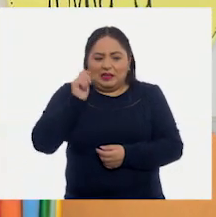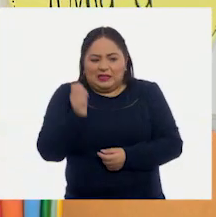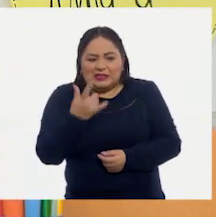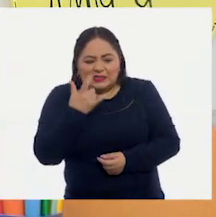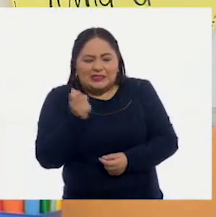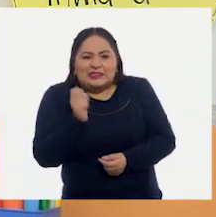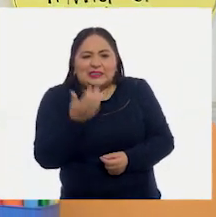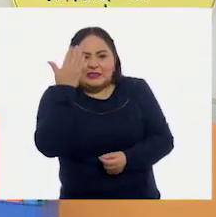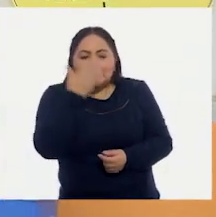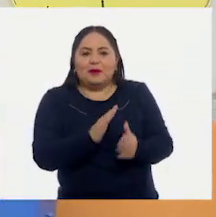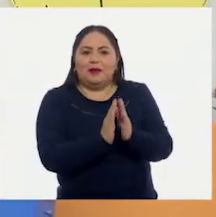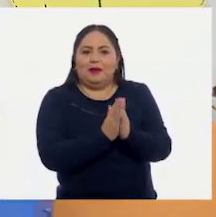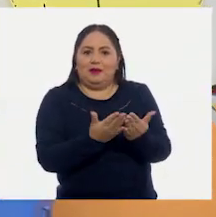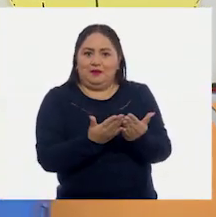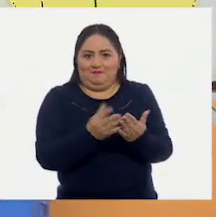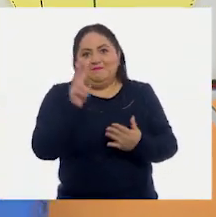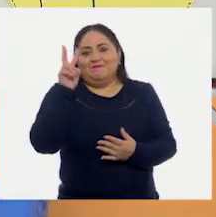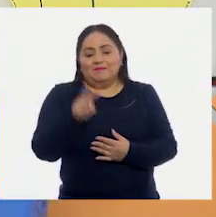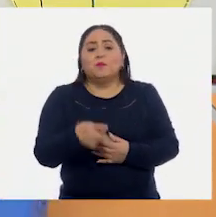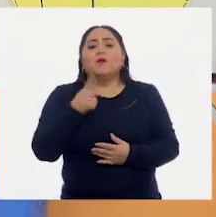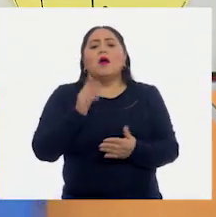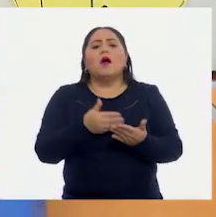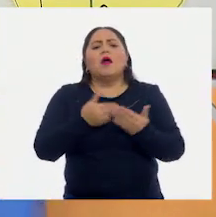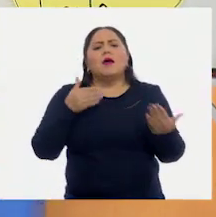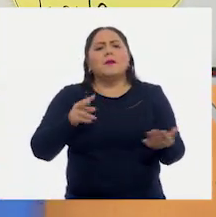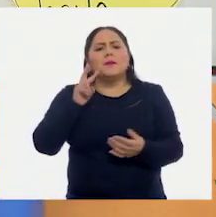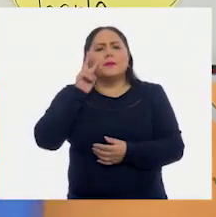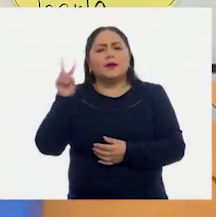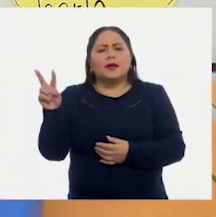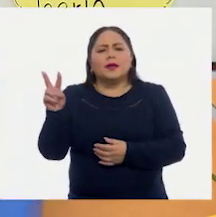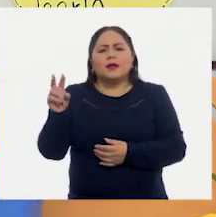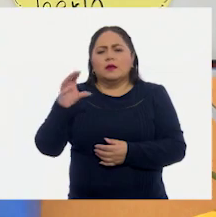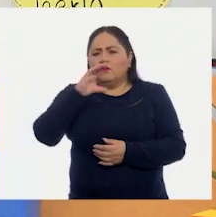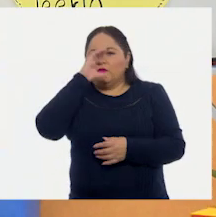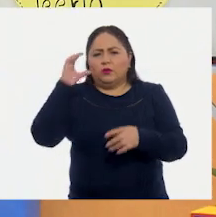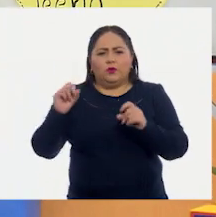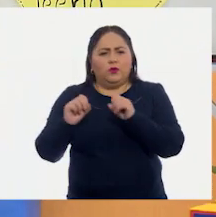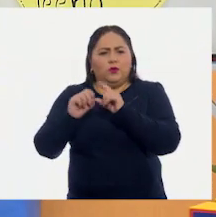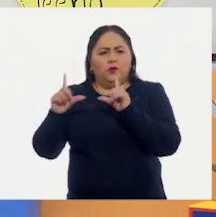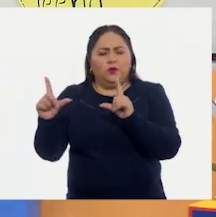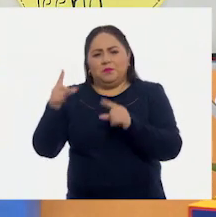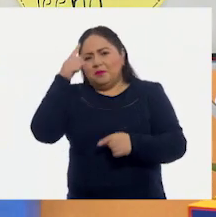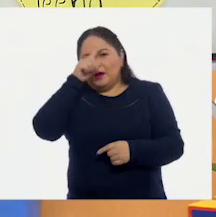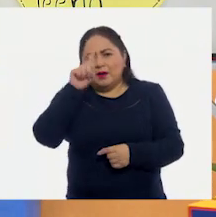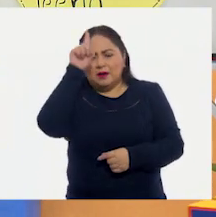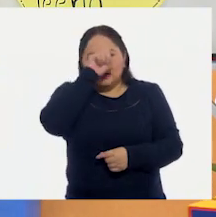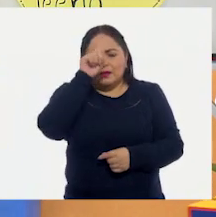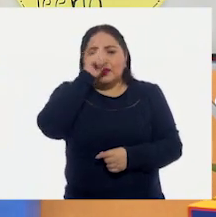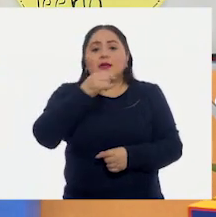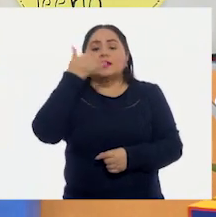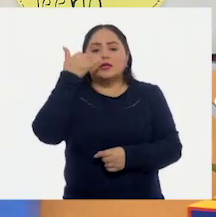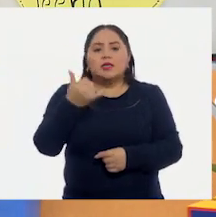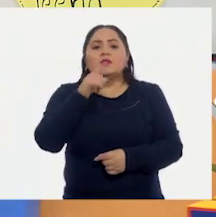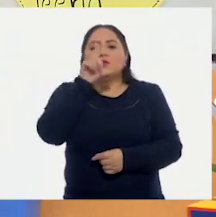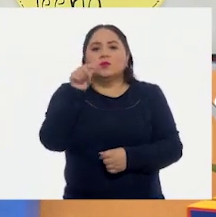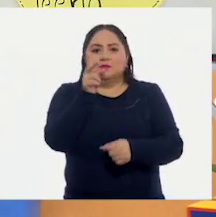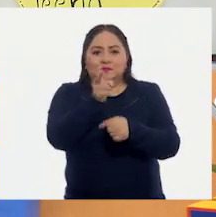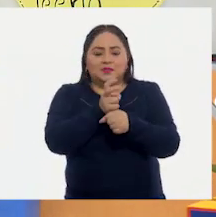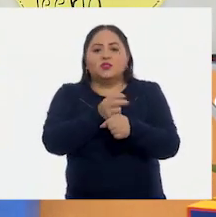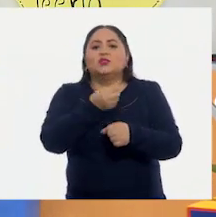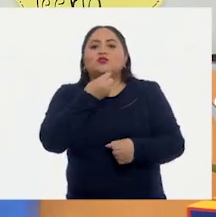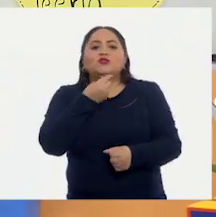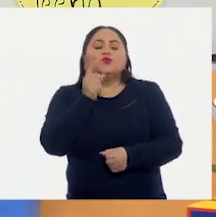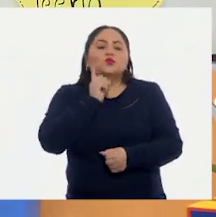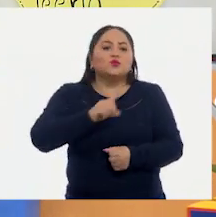curiosidad, ¿verdad? Vamos a ver una imagen de una recomendación y vamos a invitar a las